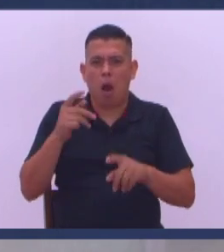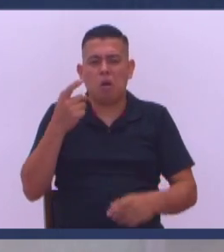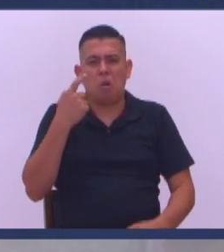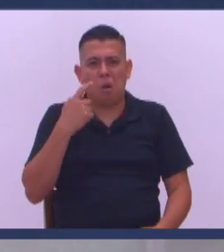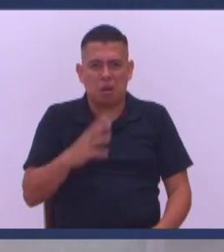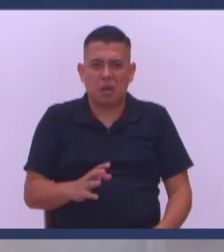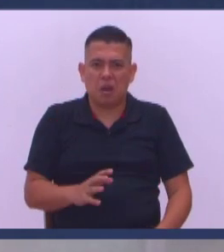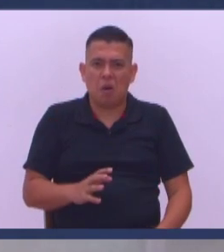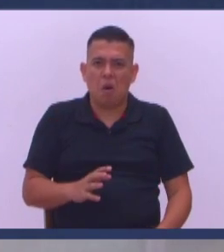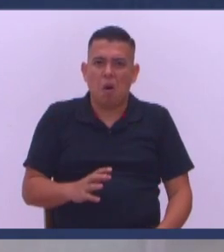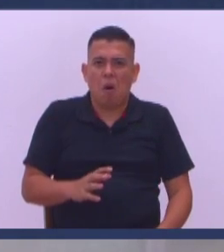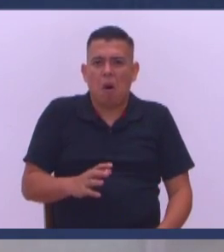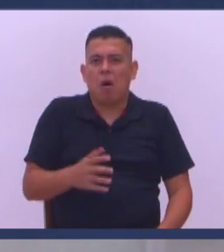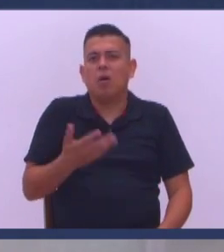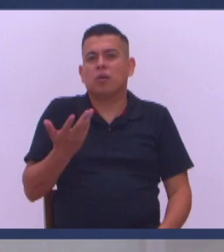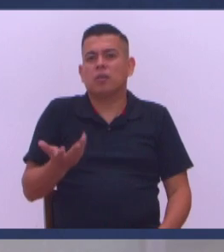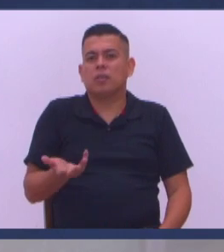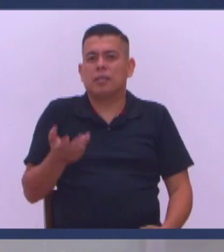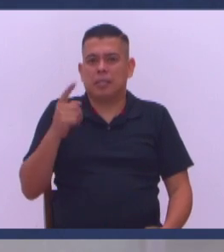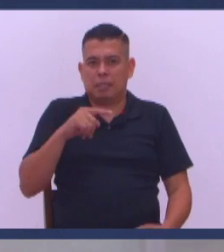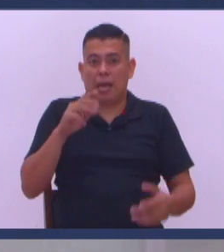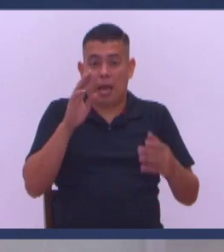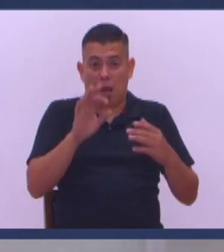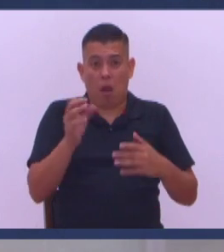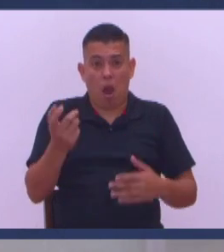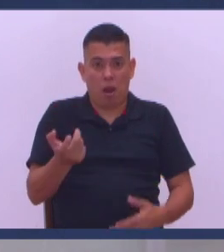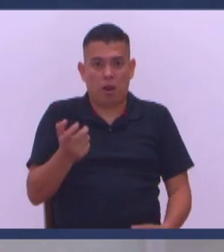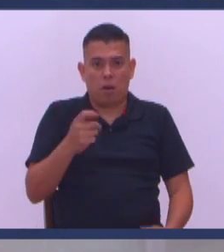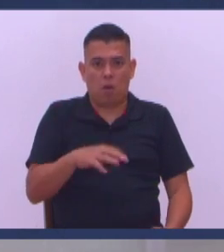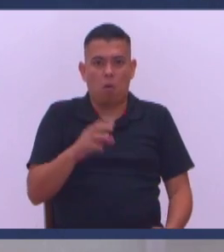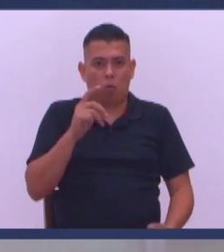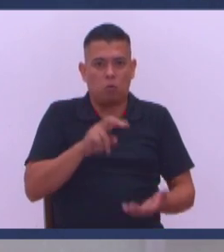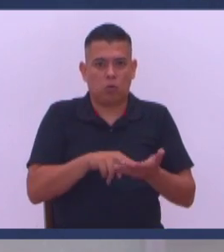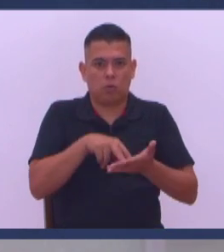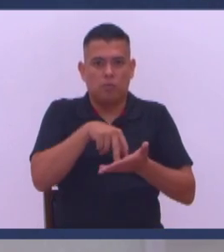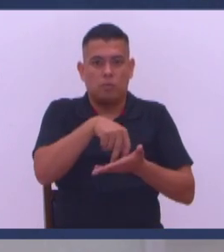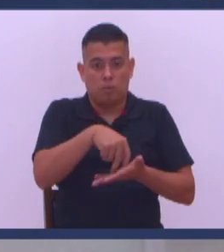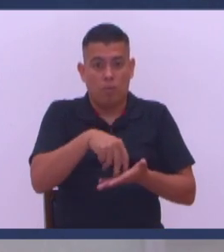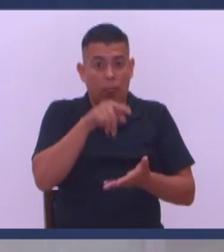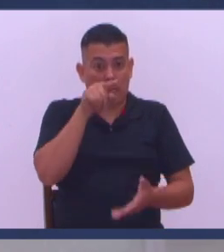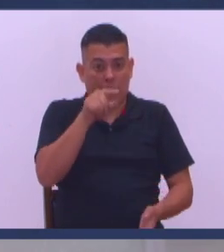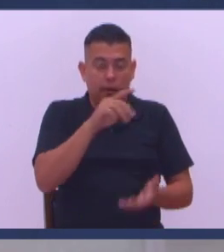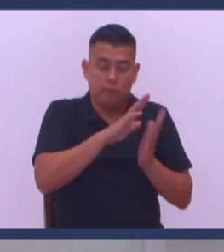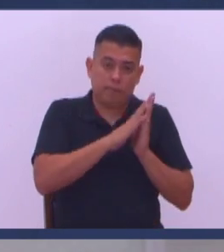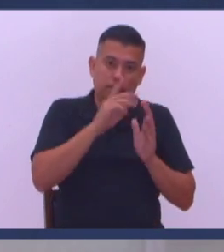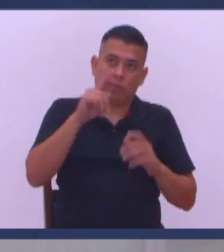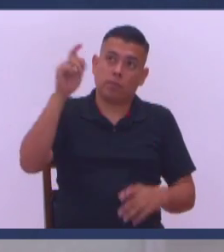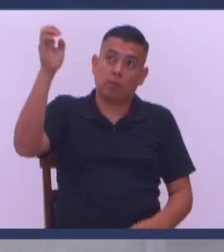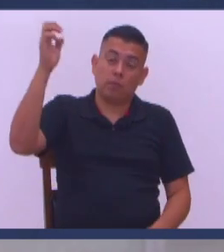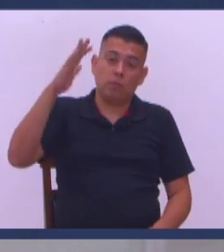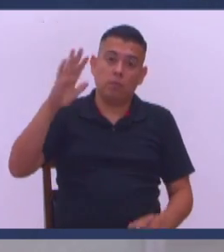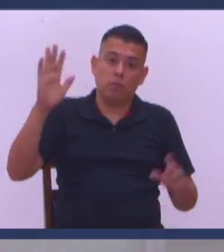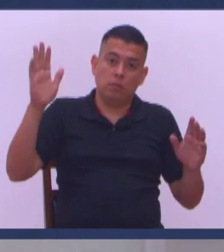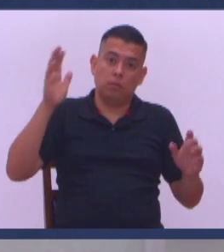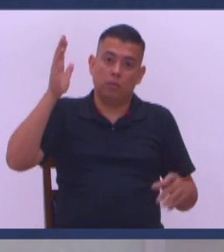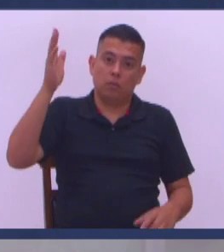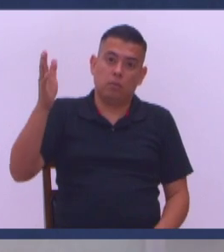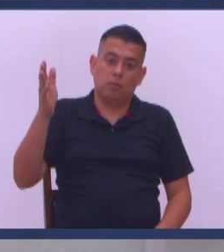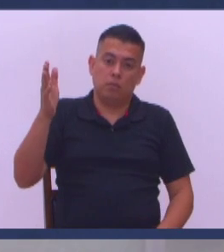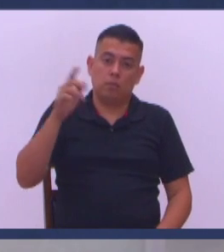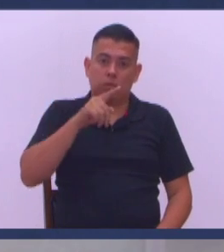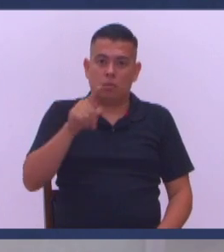Ellos creen que necesitan Un pastor que les llegue Y orara a su casa Levántate donde estás Dice la palabra Le dice Levántate tú que duermes Y te alumbrará ¿Quién? Cristo